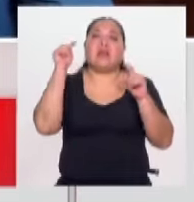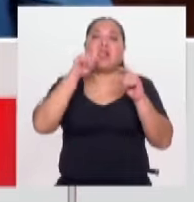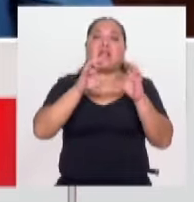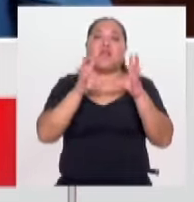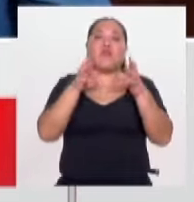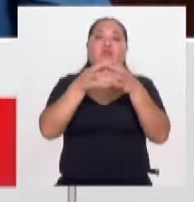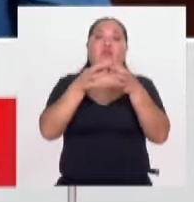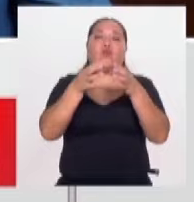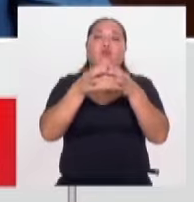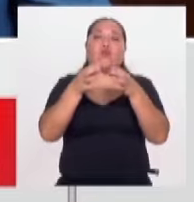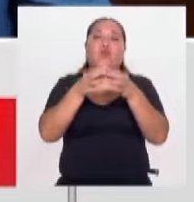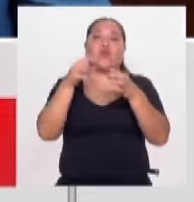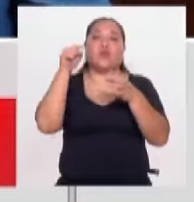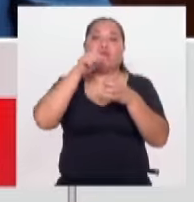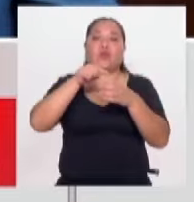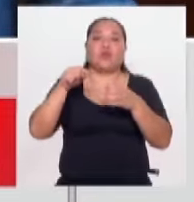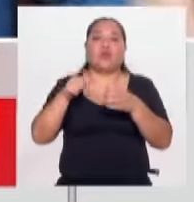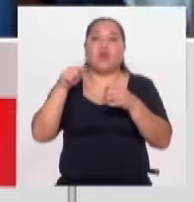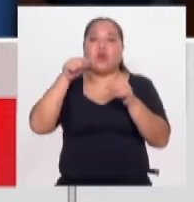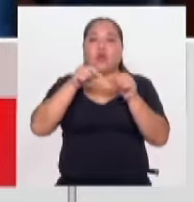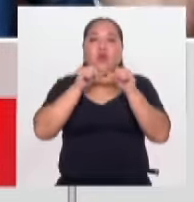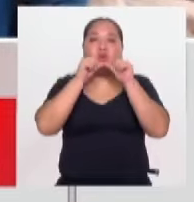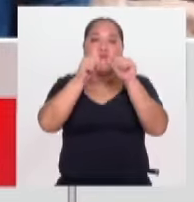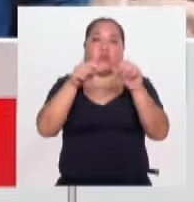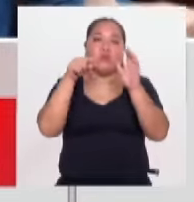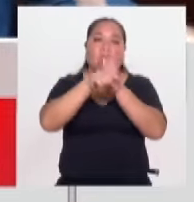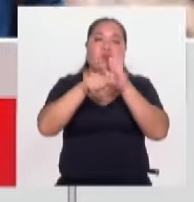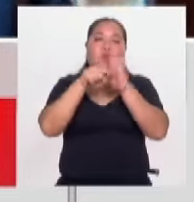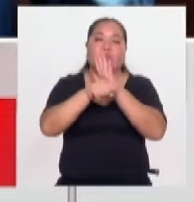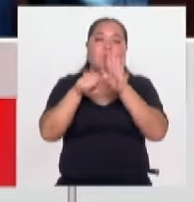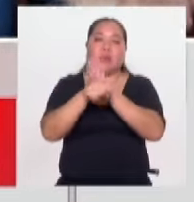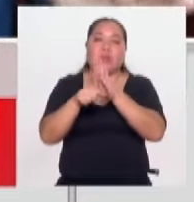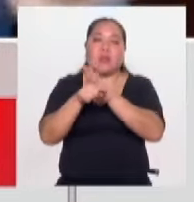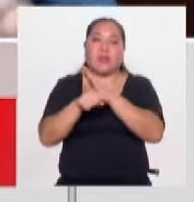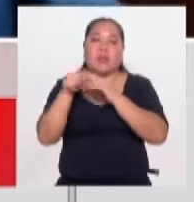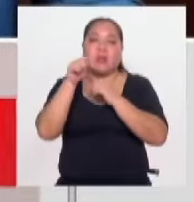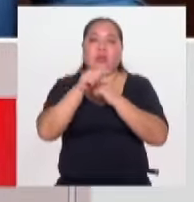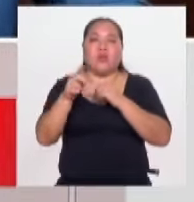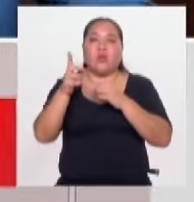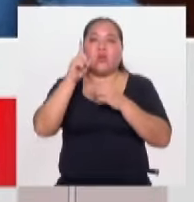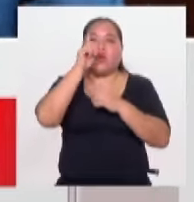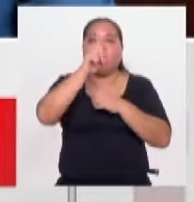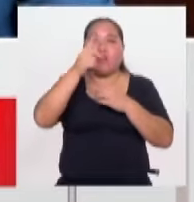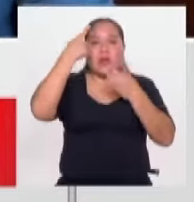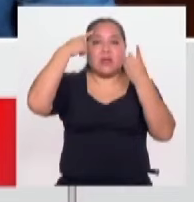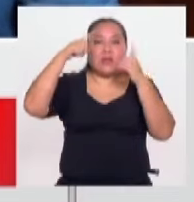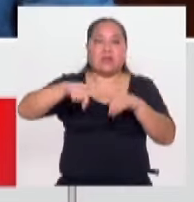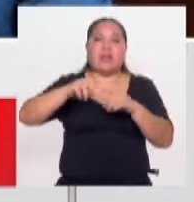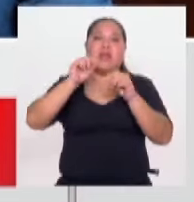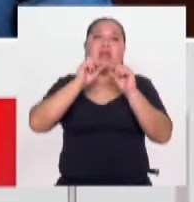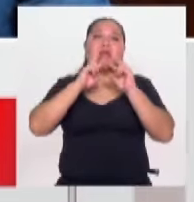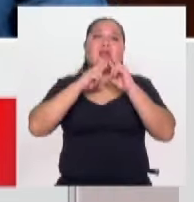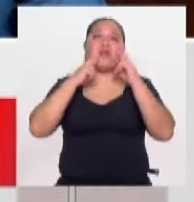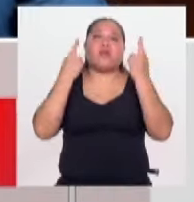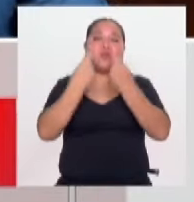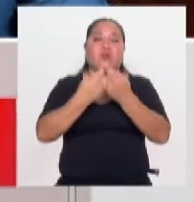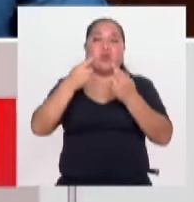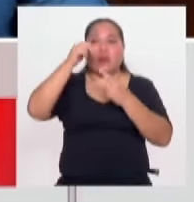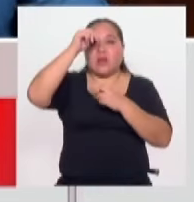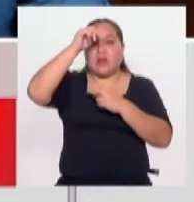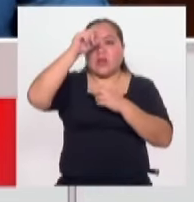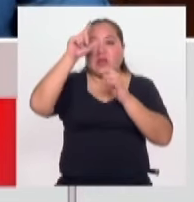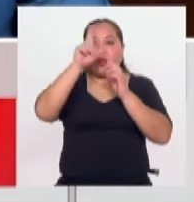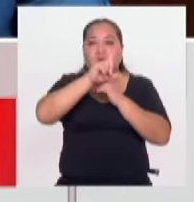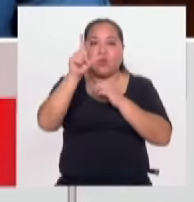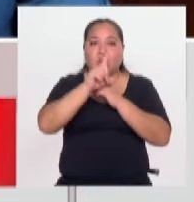Entonces, hay un conjunto de políticas que se pueden armonizar. Pero buenas decisiones, uno, la reunión de lunes, buena decisión, la